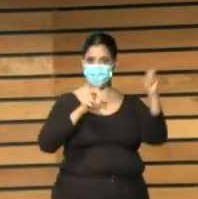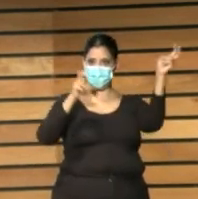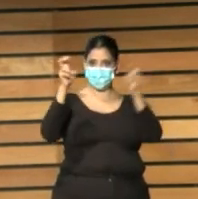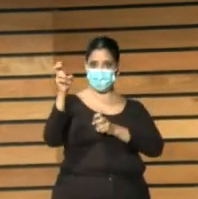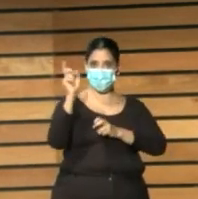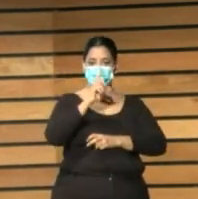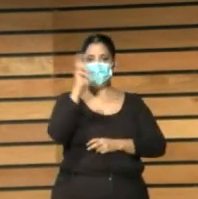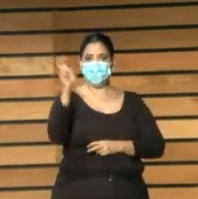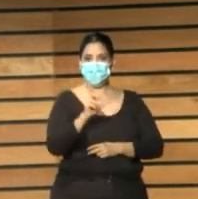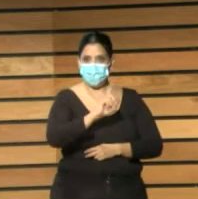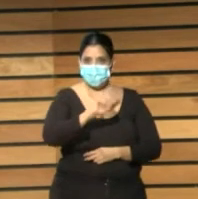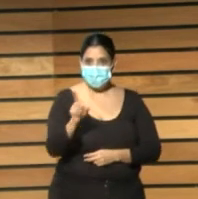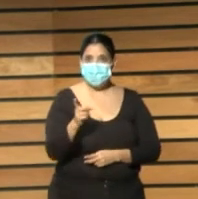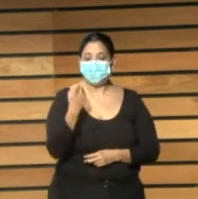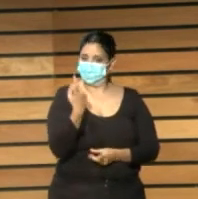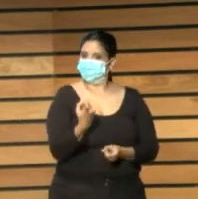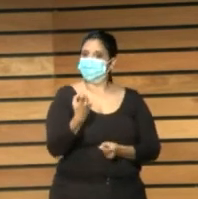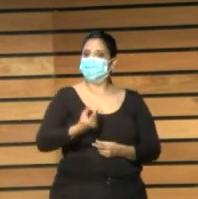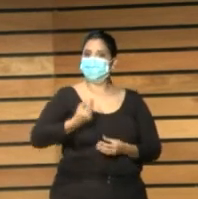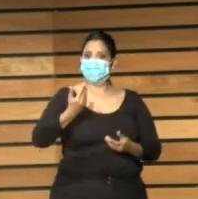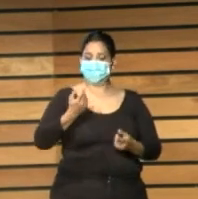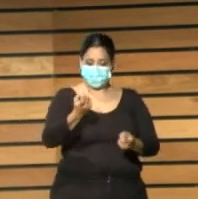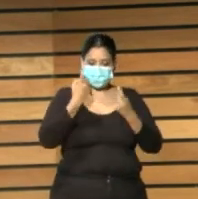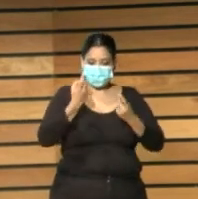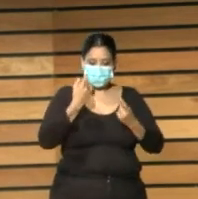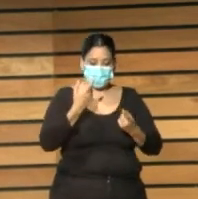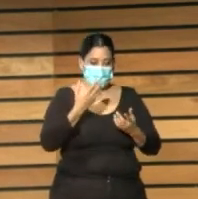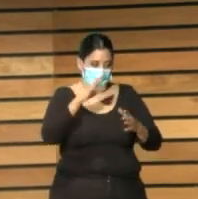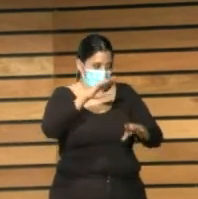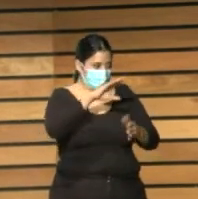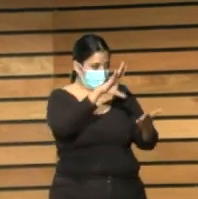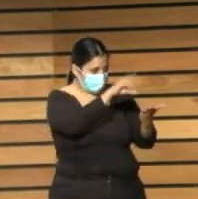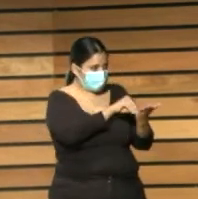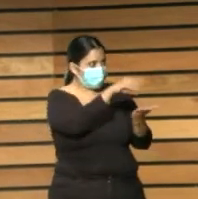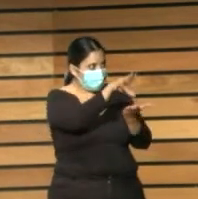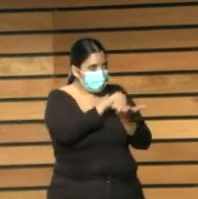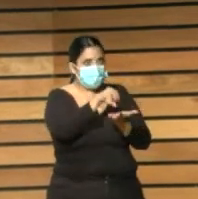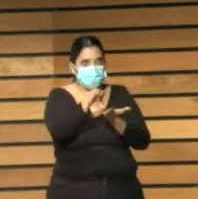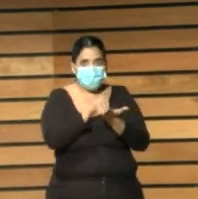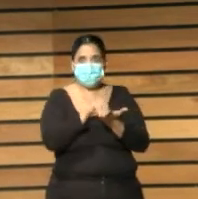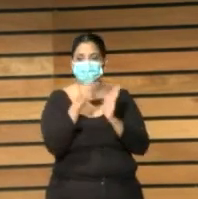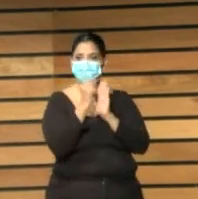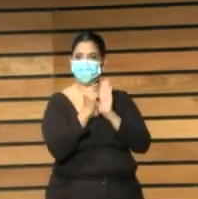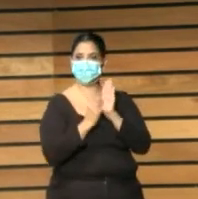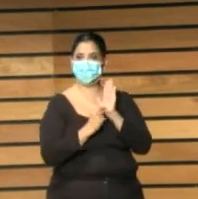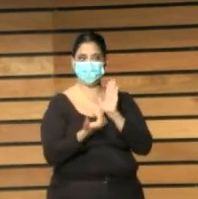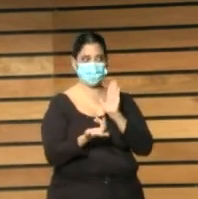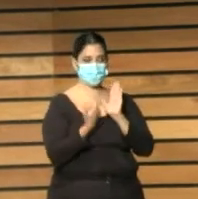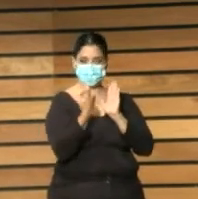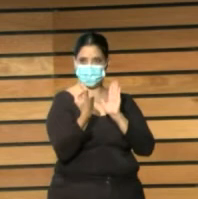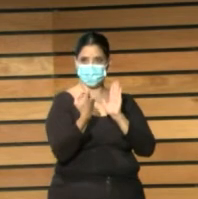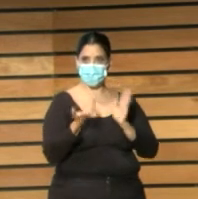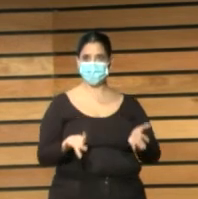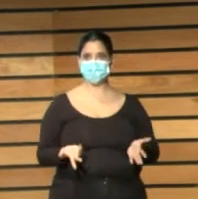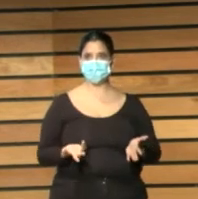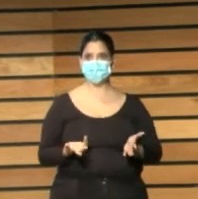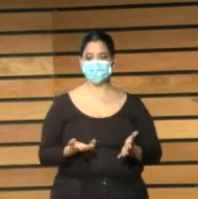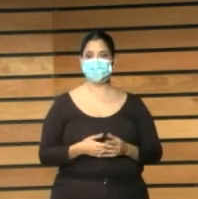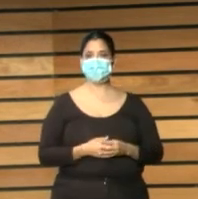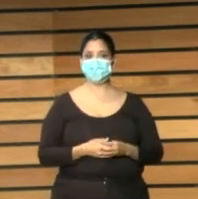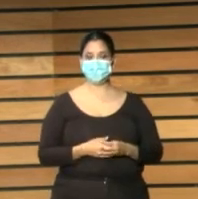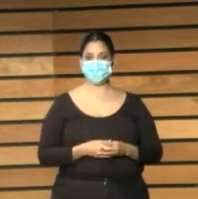lo venimos hablando desde Badajoz después se trató en Toledo donde presentamos el estudio